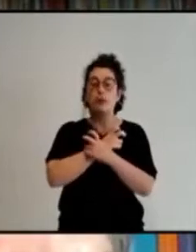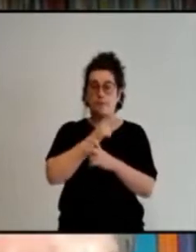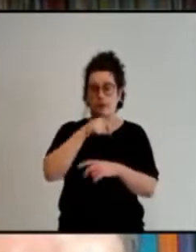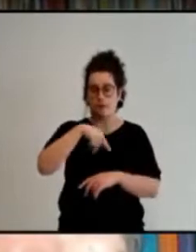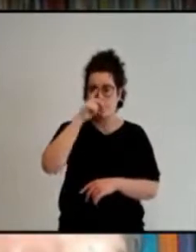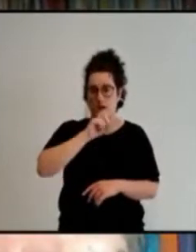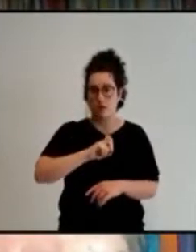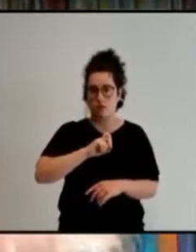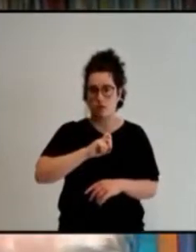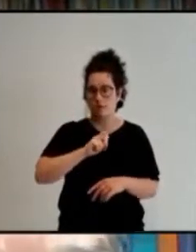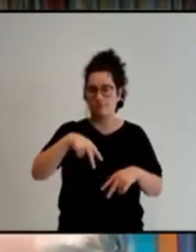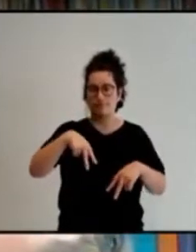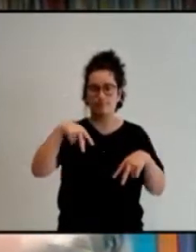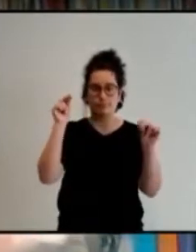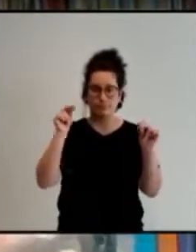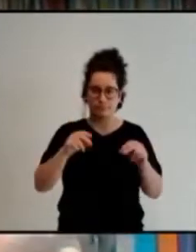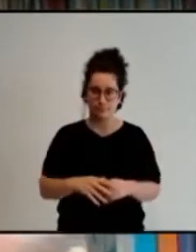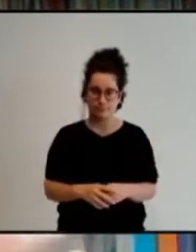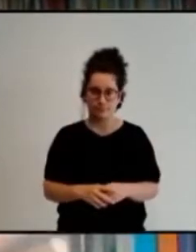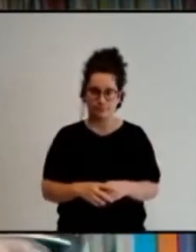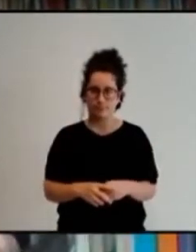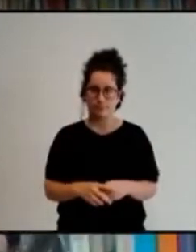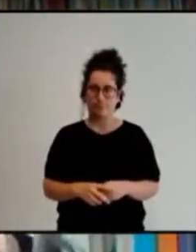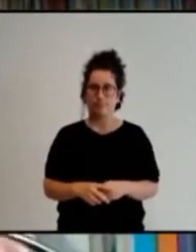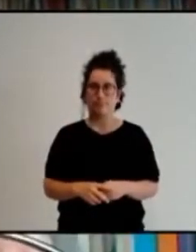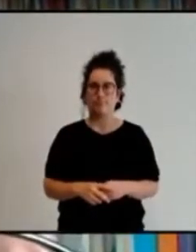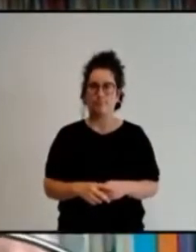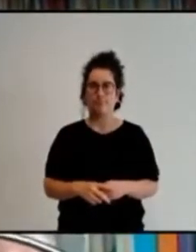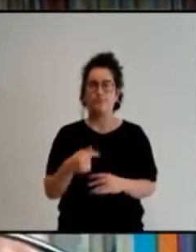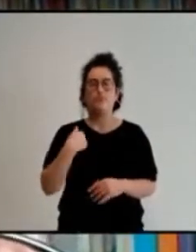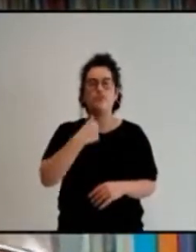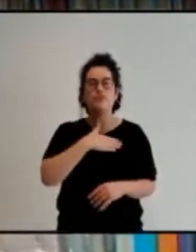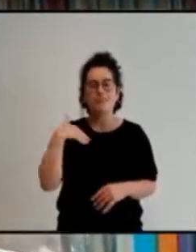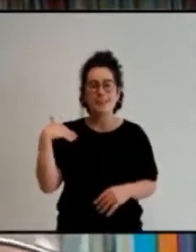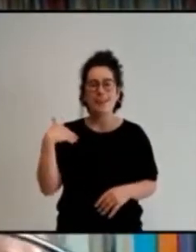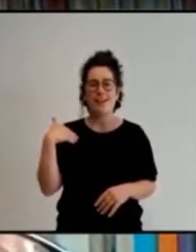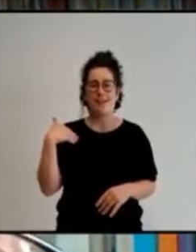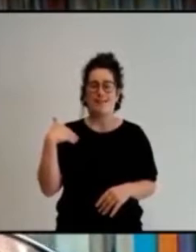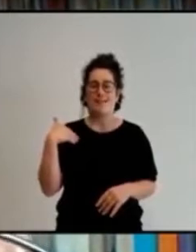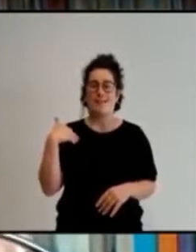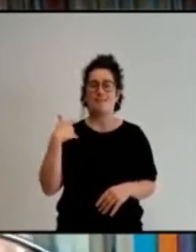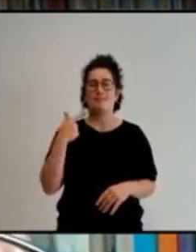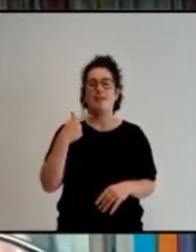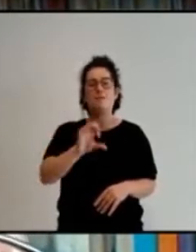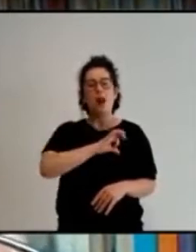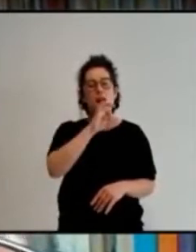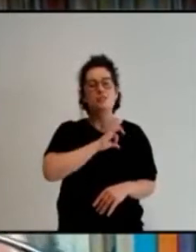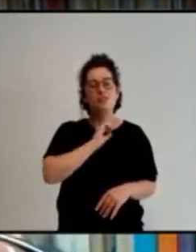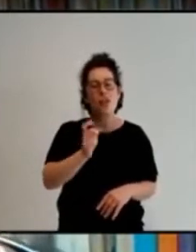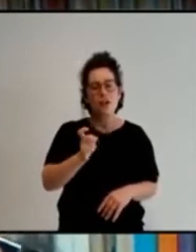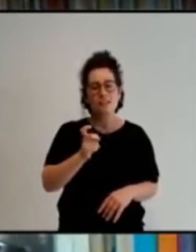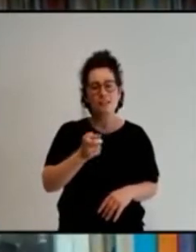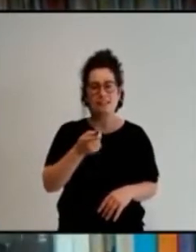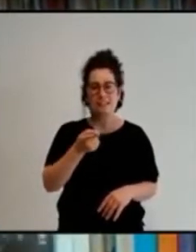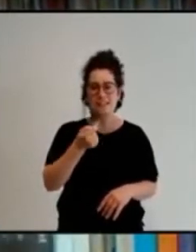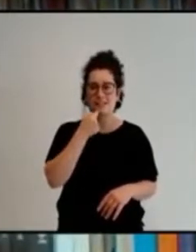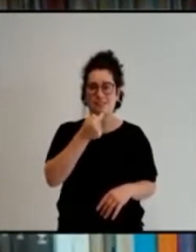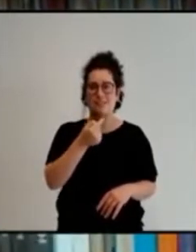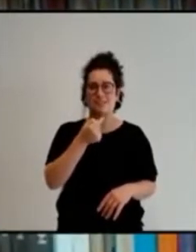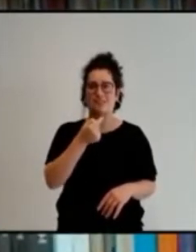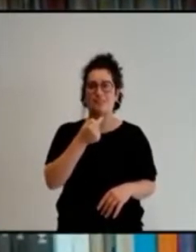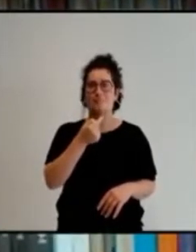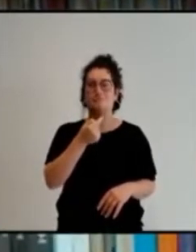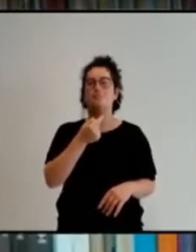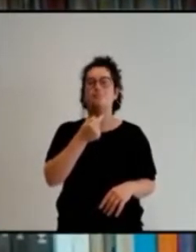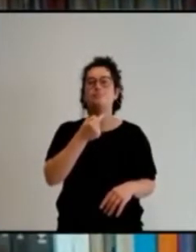le quería explicar a la señora Chandri que esto de comprender nuestro conflicto